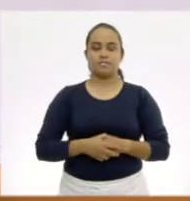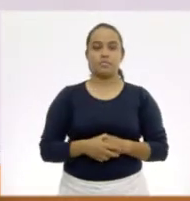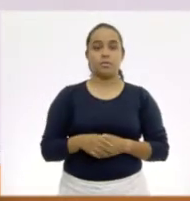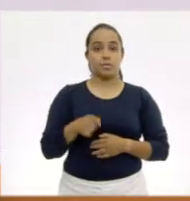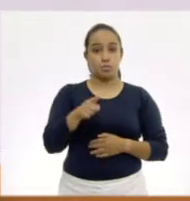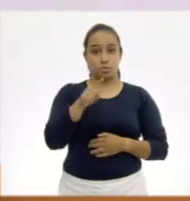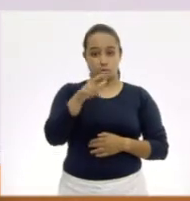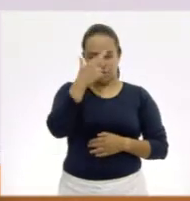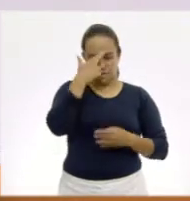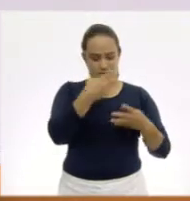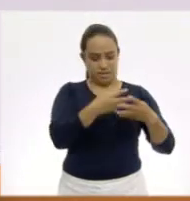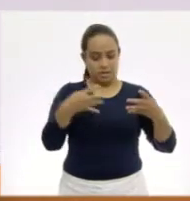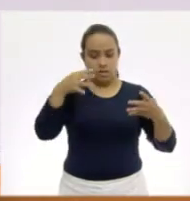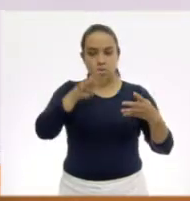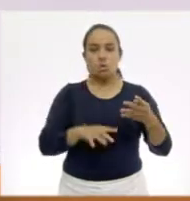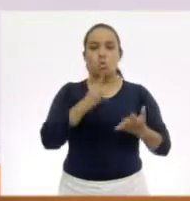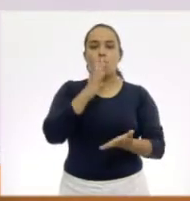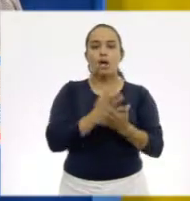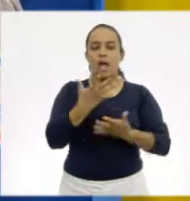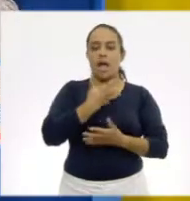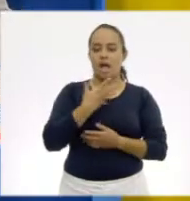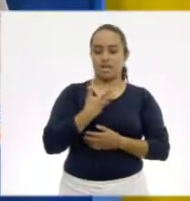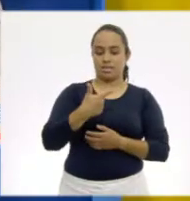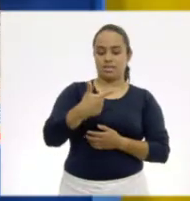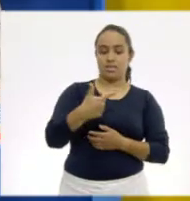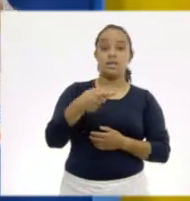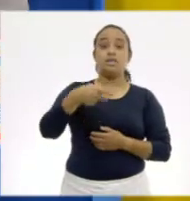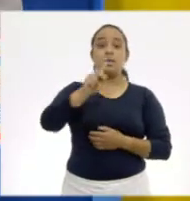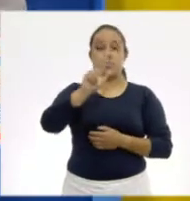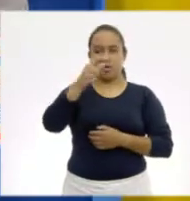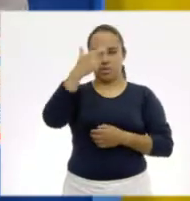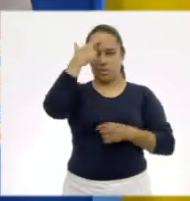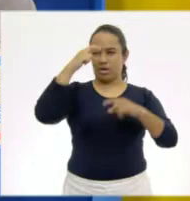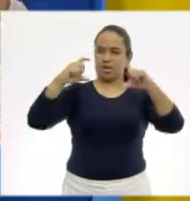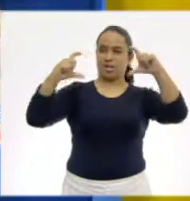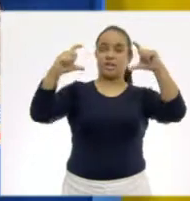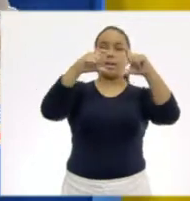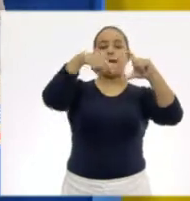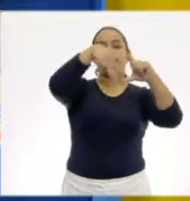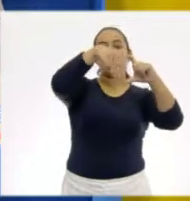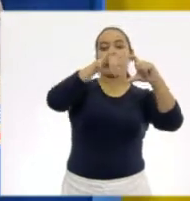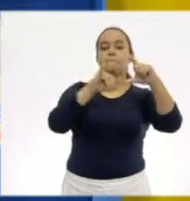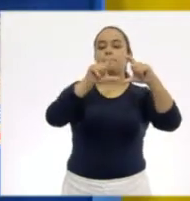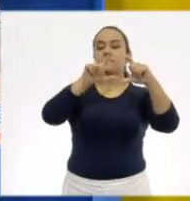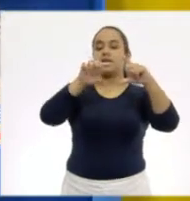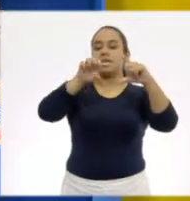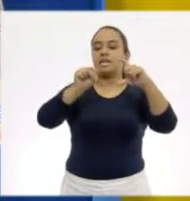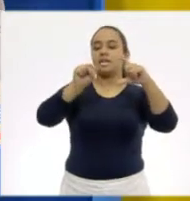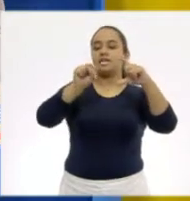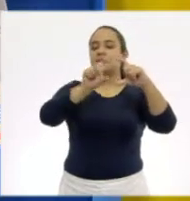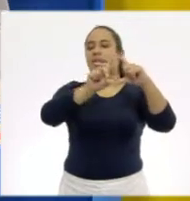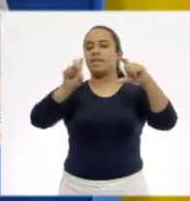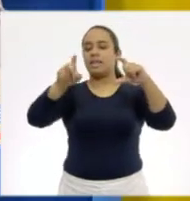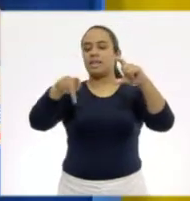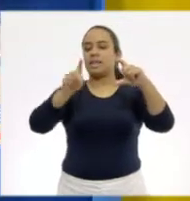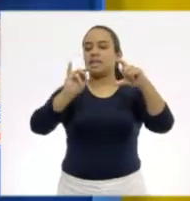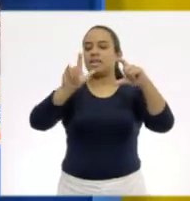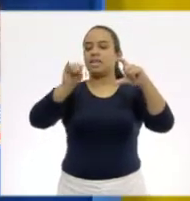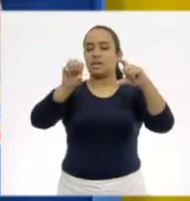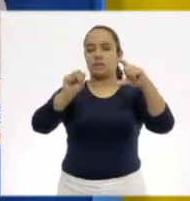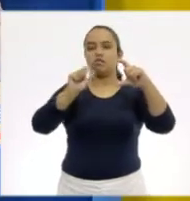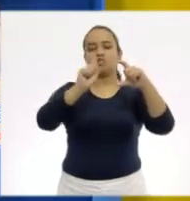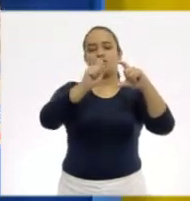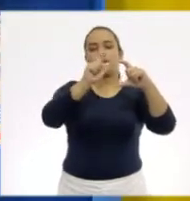Recuerda, en tu tabla solo aparece un 7, pero recuerda que arriba, entre paréntesis, dice miles de kilos. Entonces, son